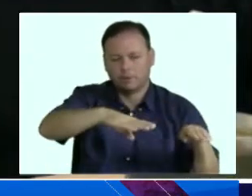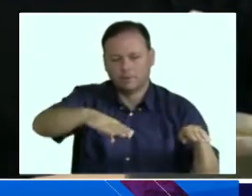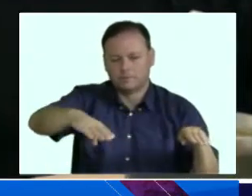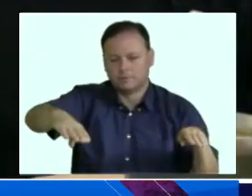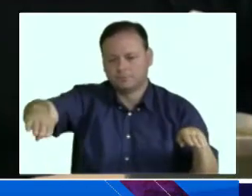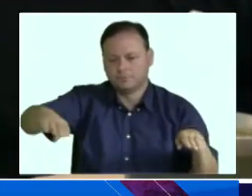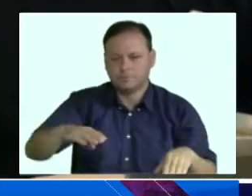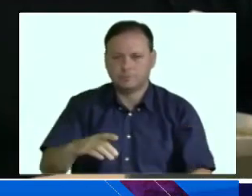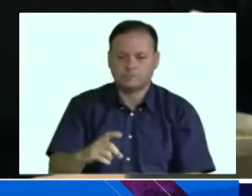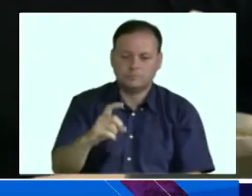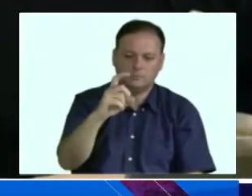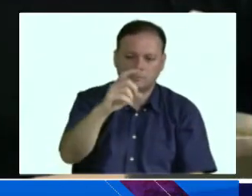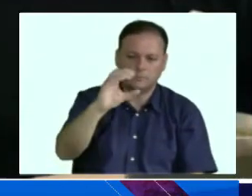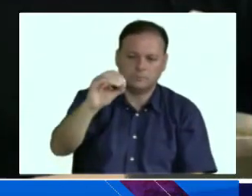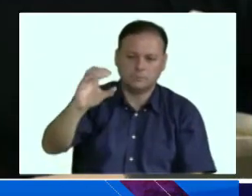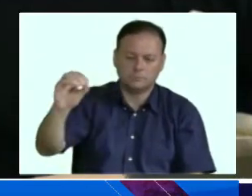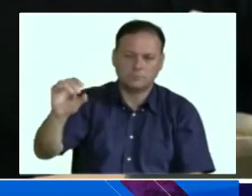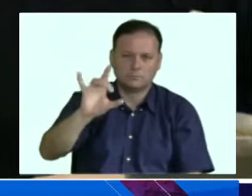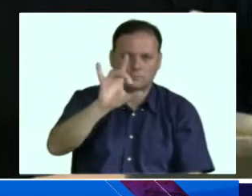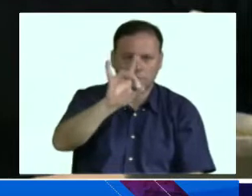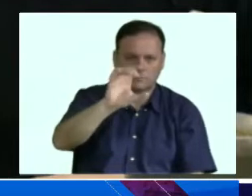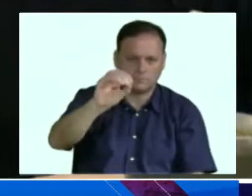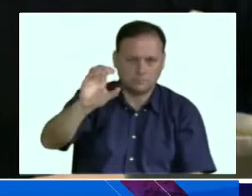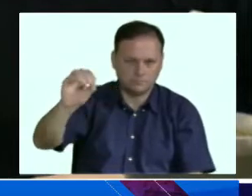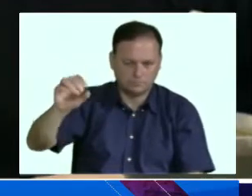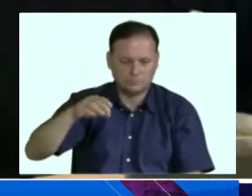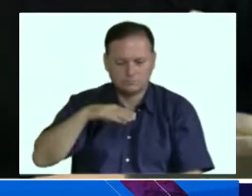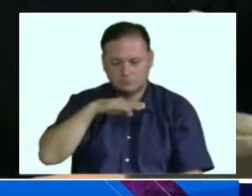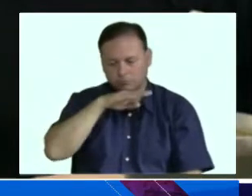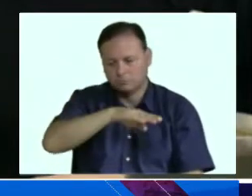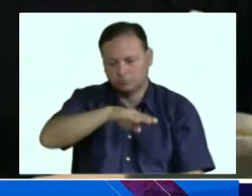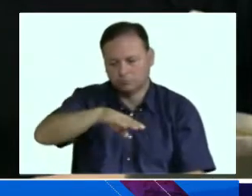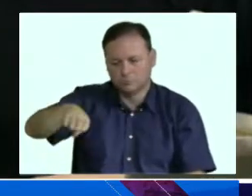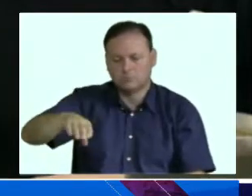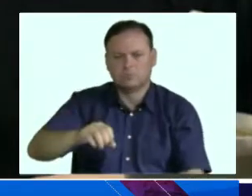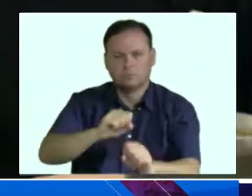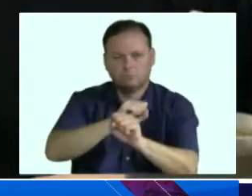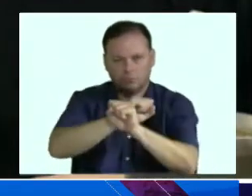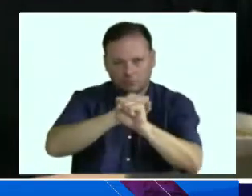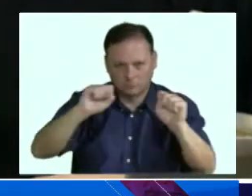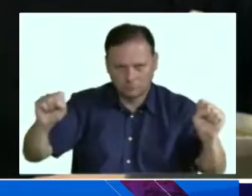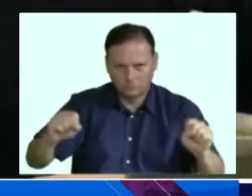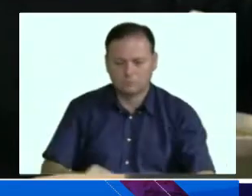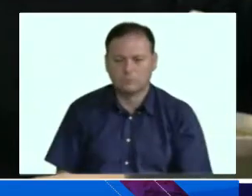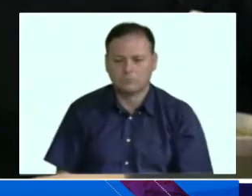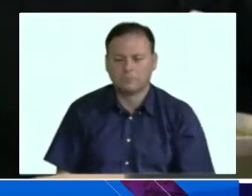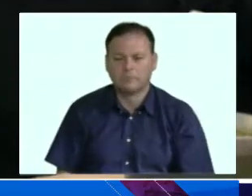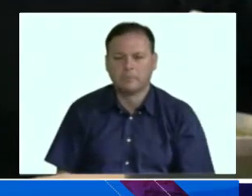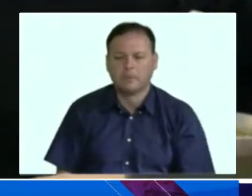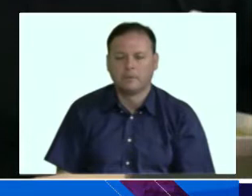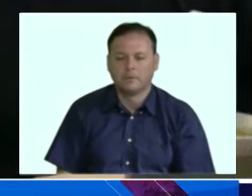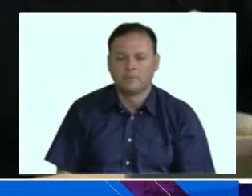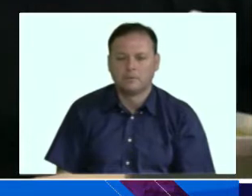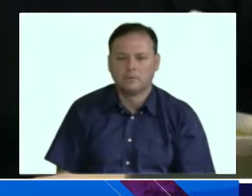700, 800 vehículos, 3 hectáreas y media. Y ahí queremos resguardar los vehículos de los que participan, ¿verdad? Sí. La